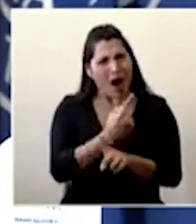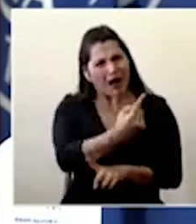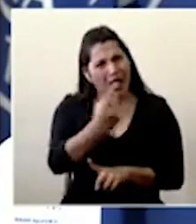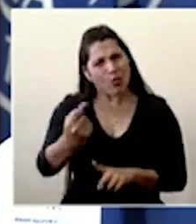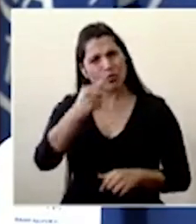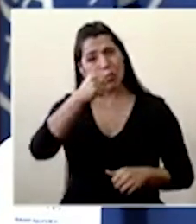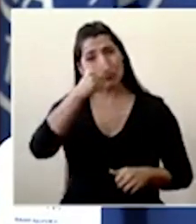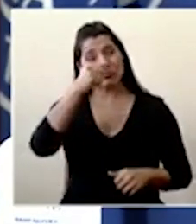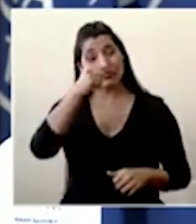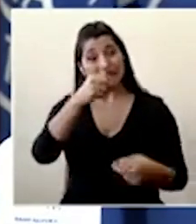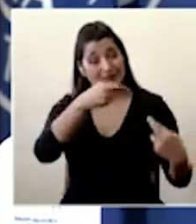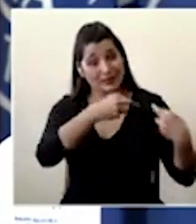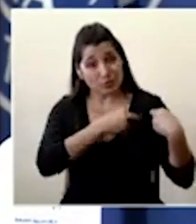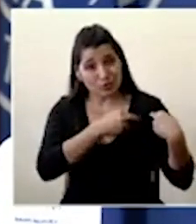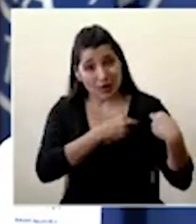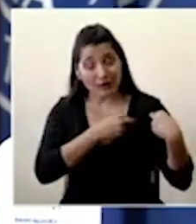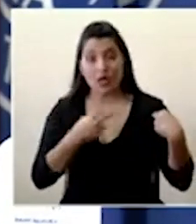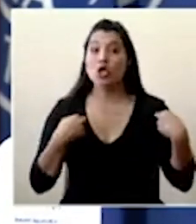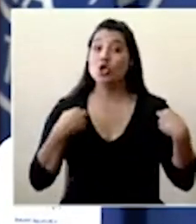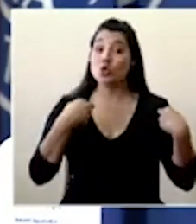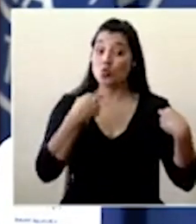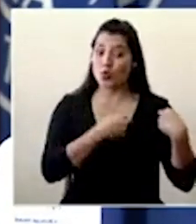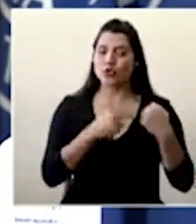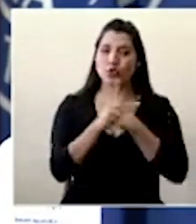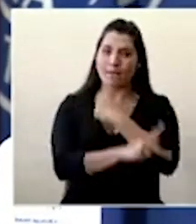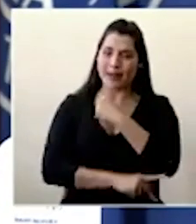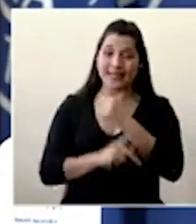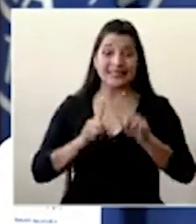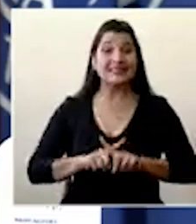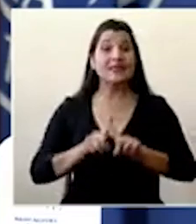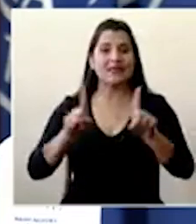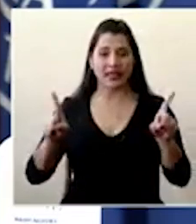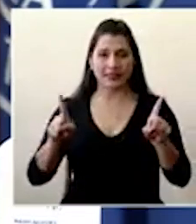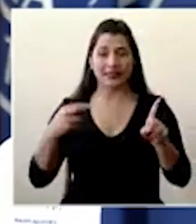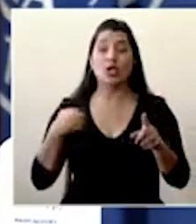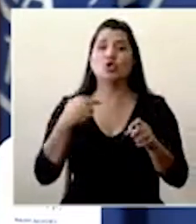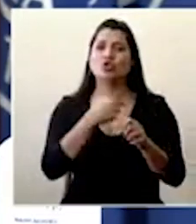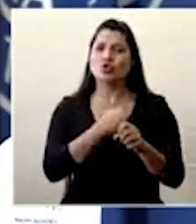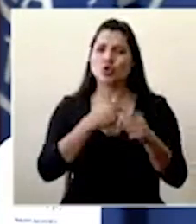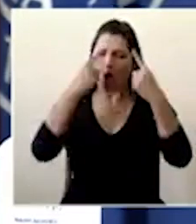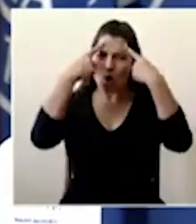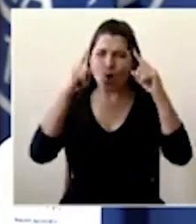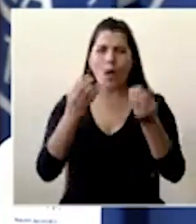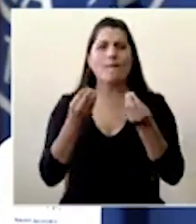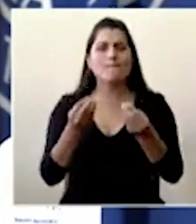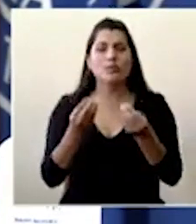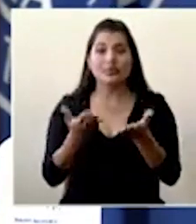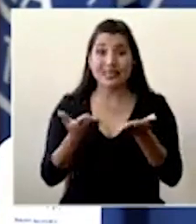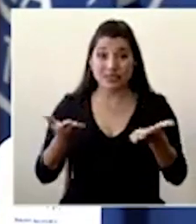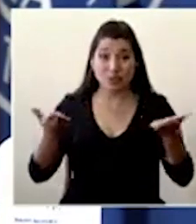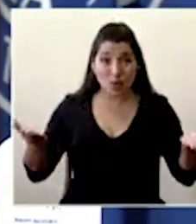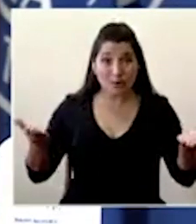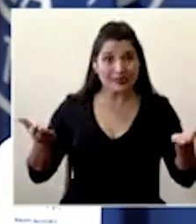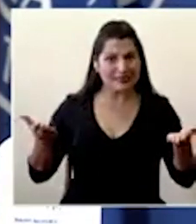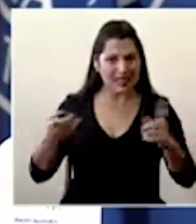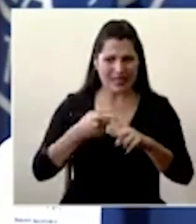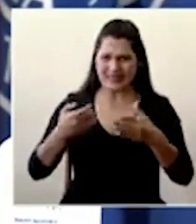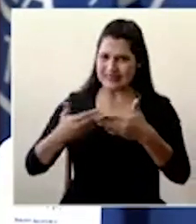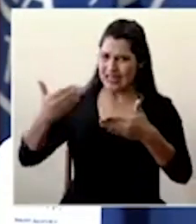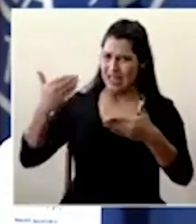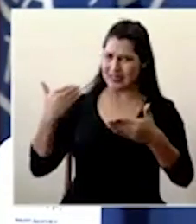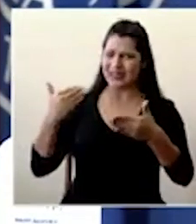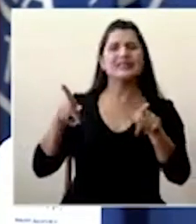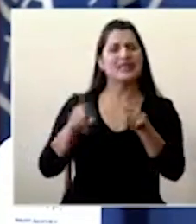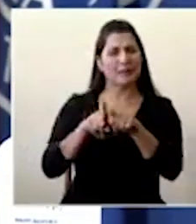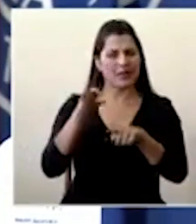apelo de verdad a que somos un país que nos distingue que hemos hecho grandes cosas en el pasado y estoy seguro que las haremos en el futuro con